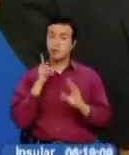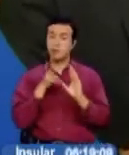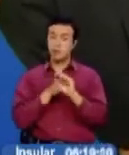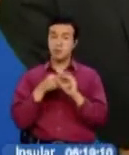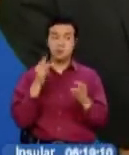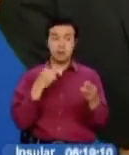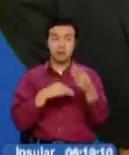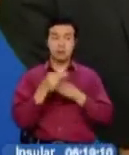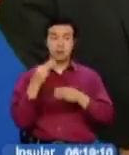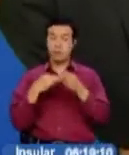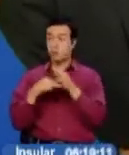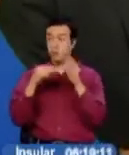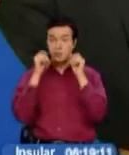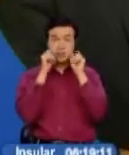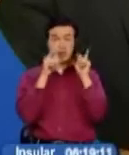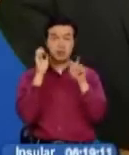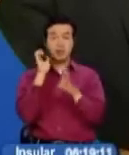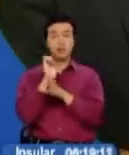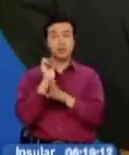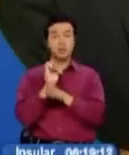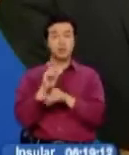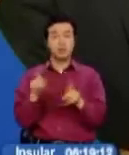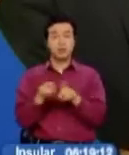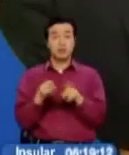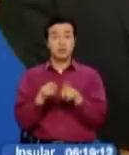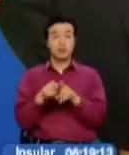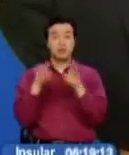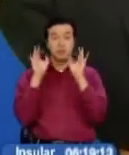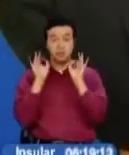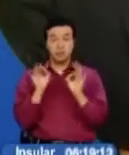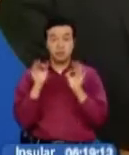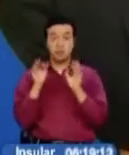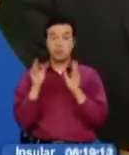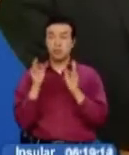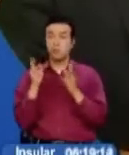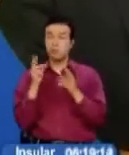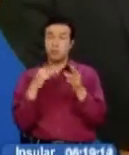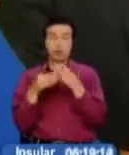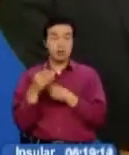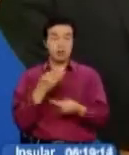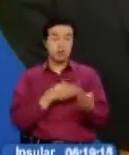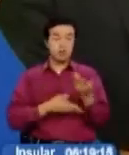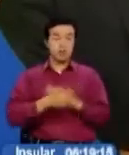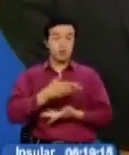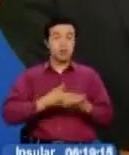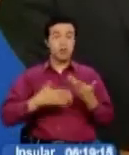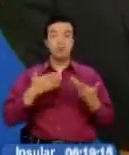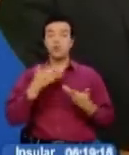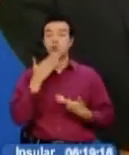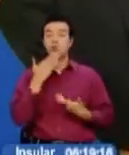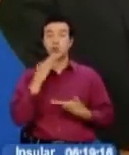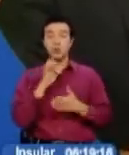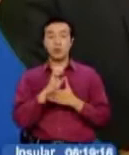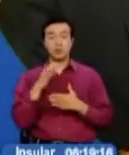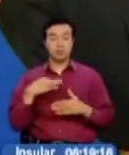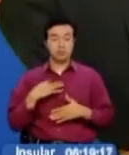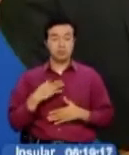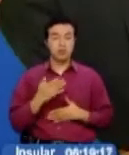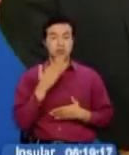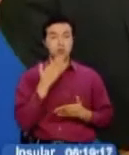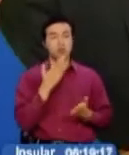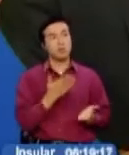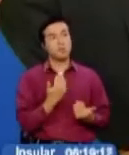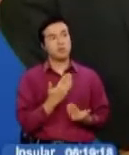los mercados. Pero el Ecuador, también en el hecho de compartir los mercados, debe estar también en la disposición, no solamente de